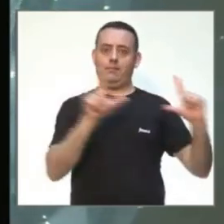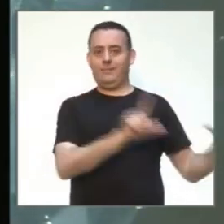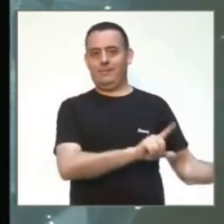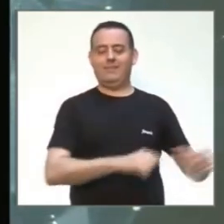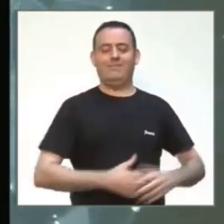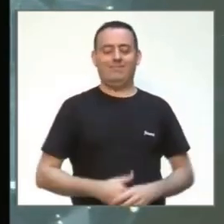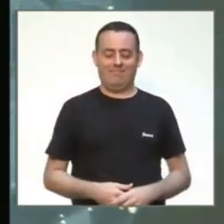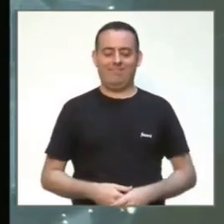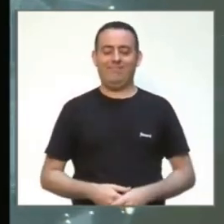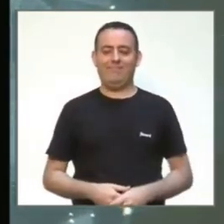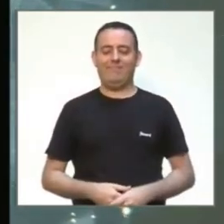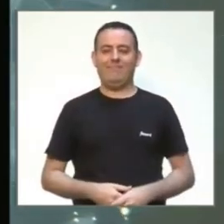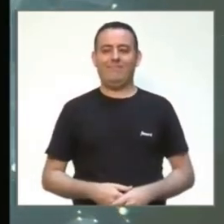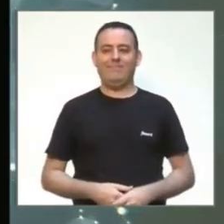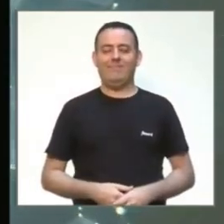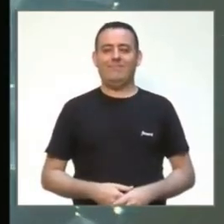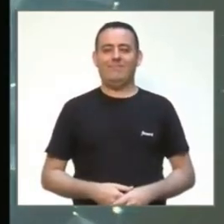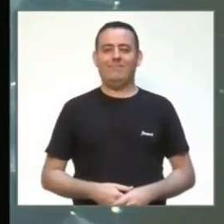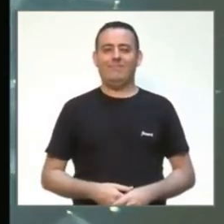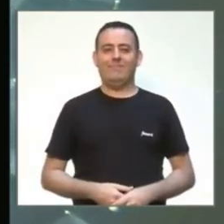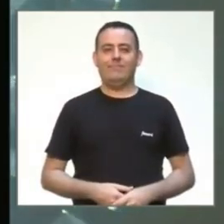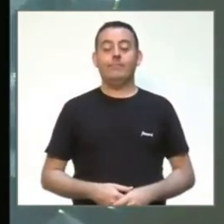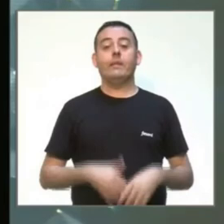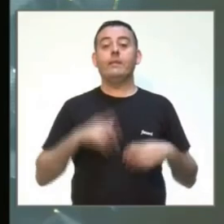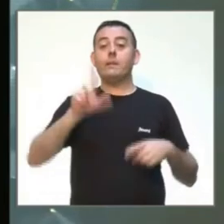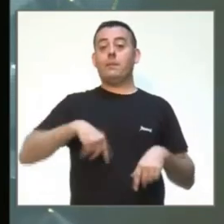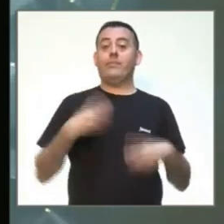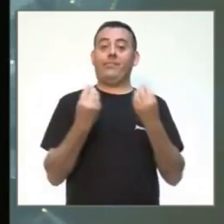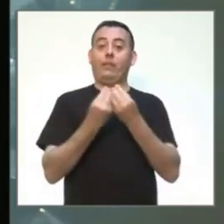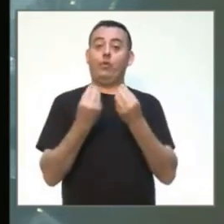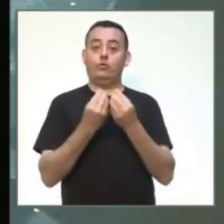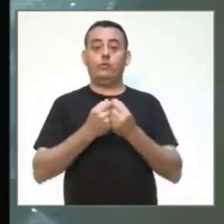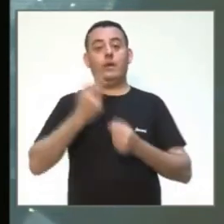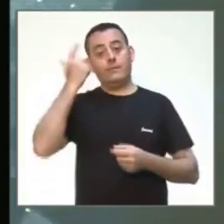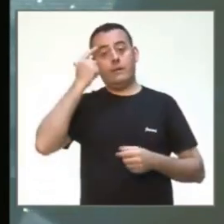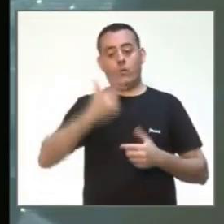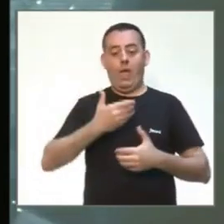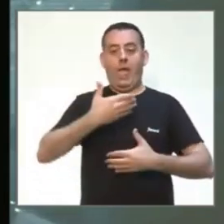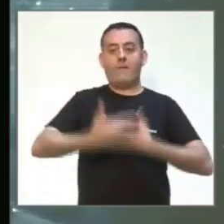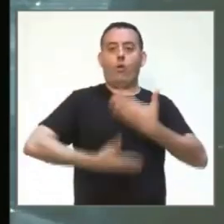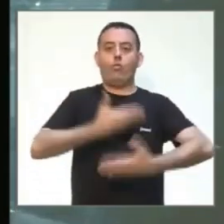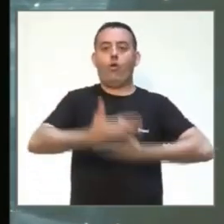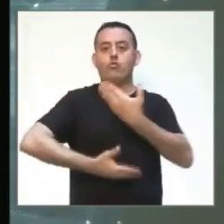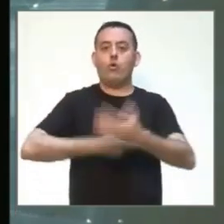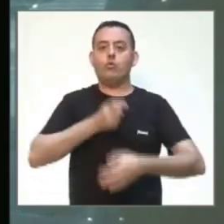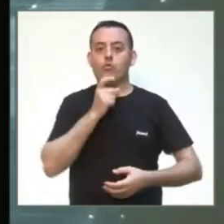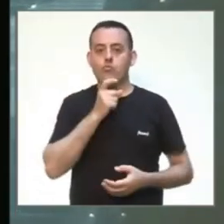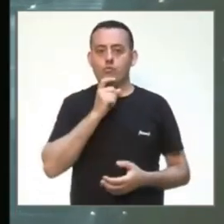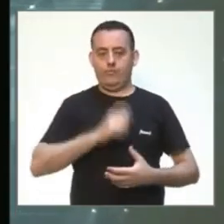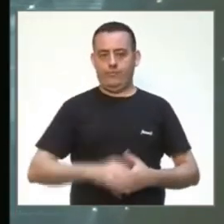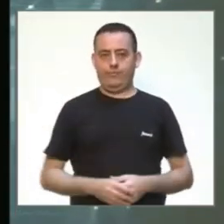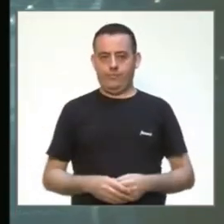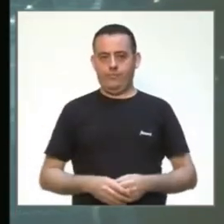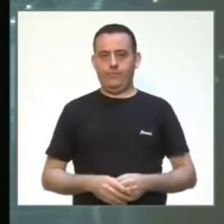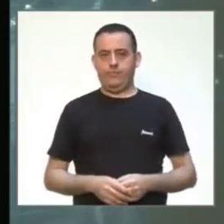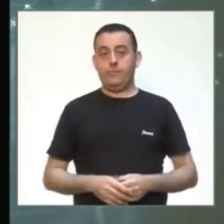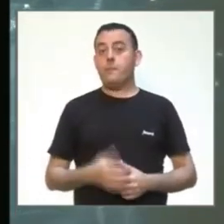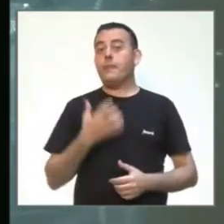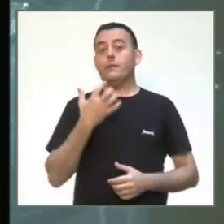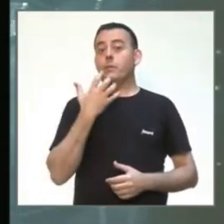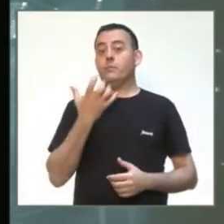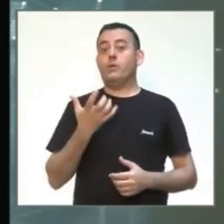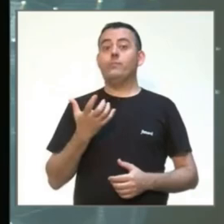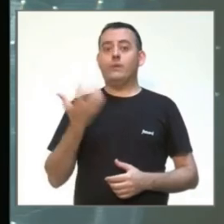Como datos, en cuanto a un poco la evolución, con muestras que teníamos